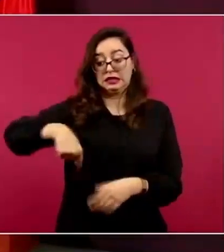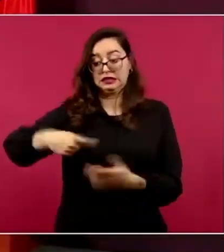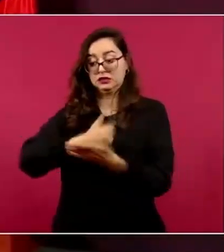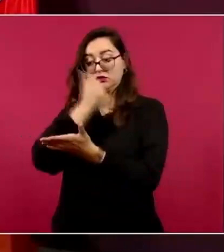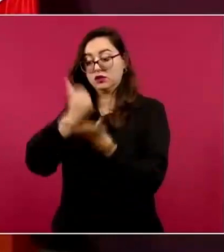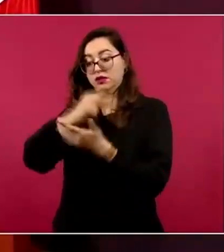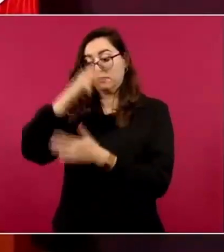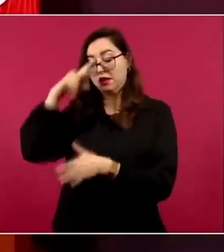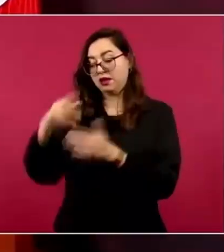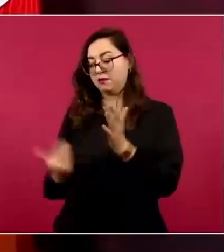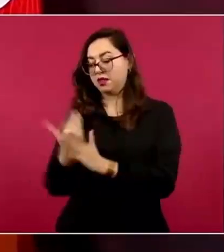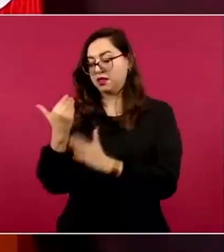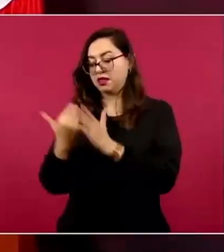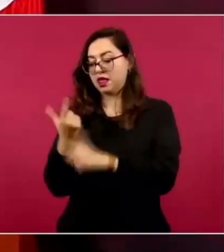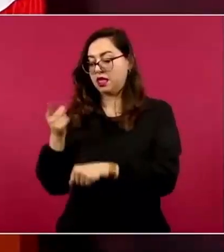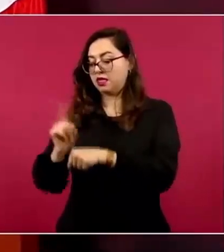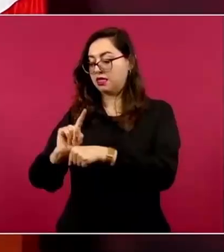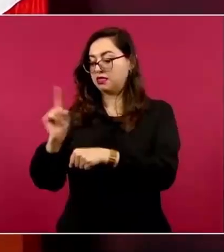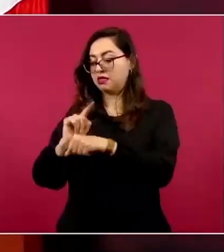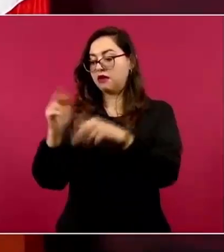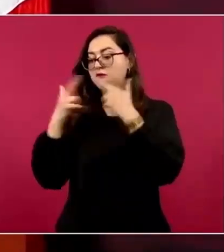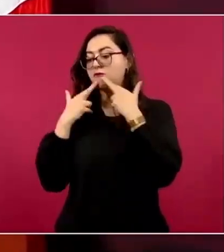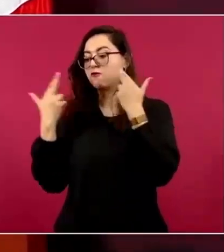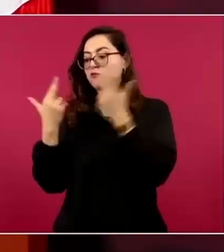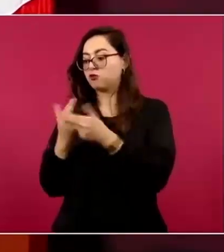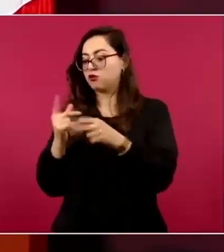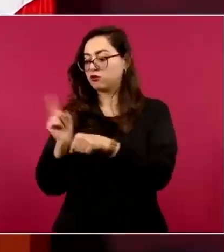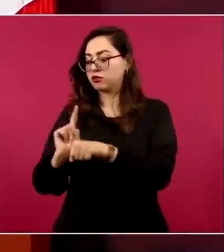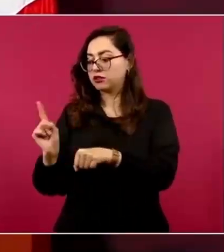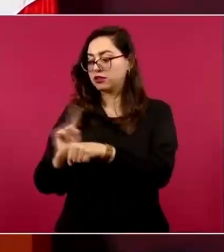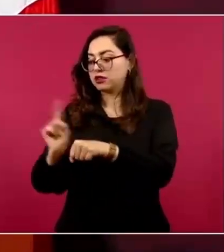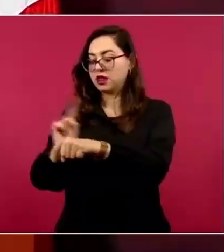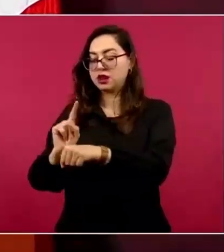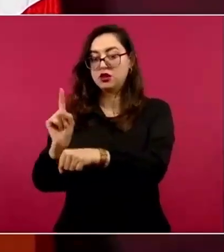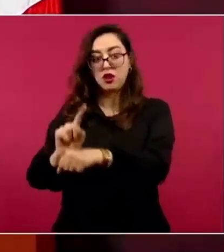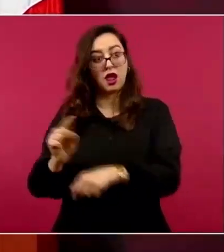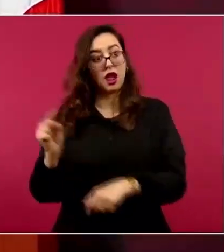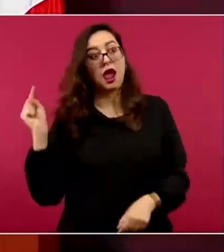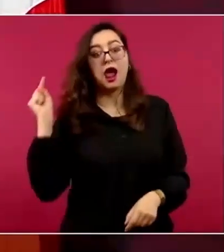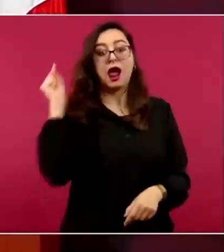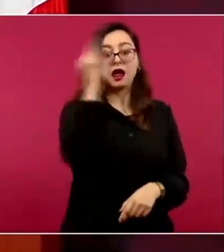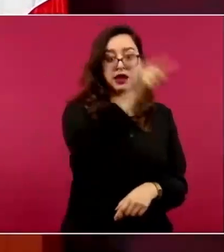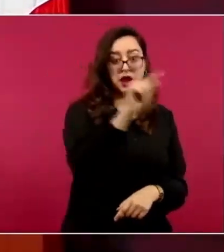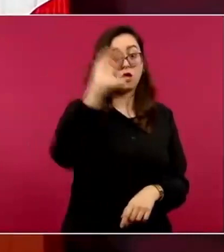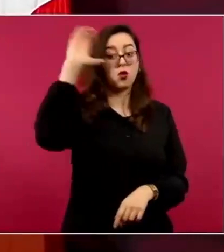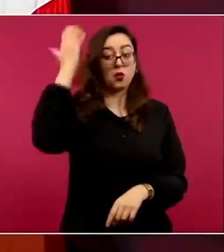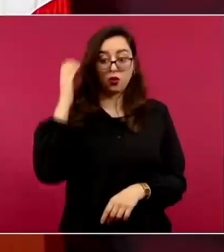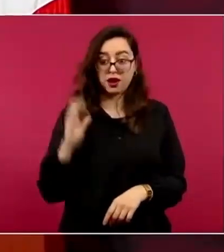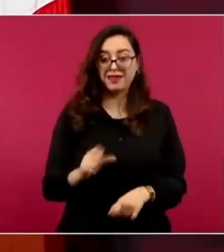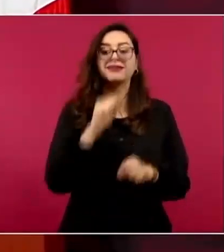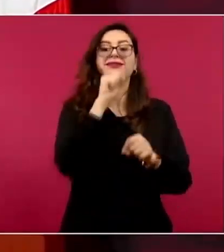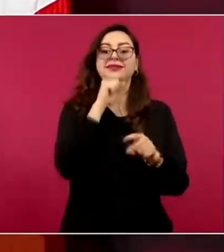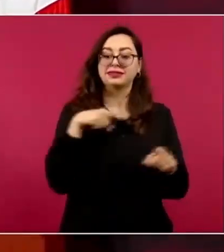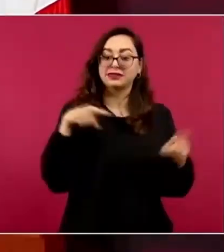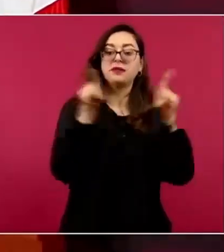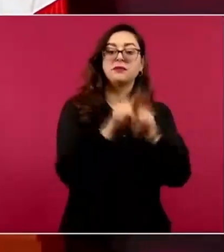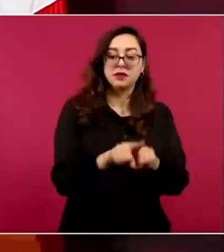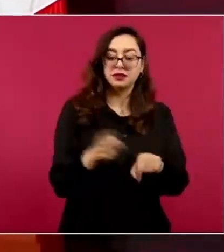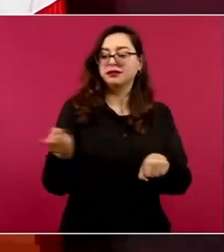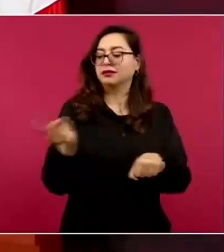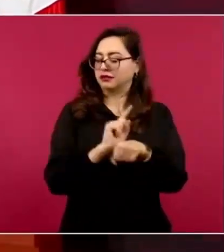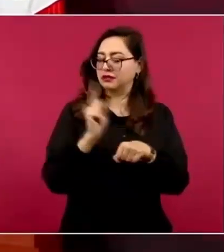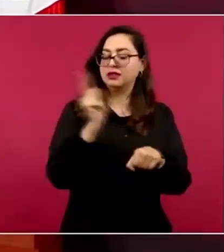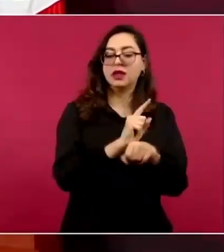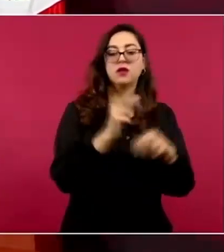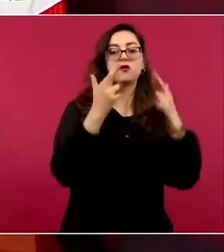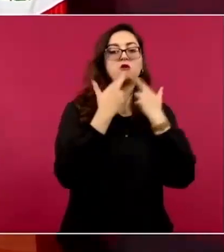se hace en Culiacán y participa el gobernador y participa el comandante de